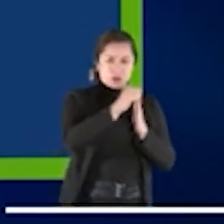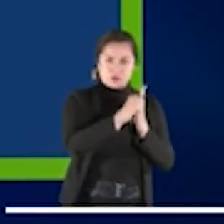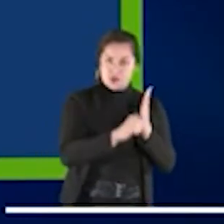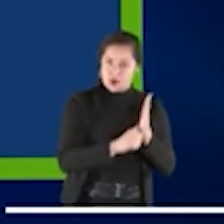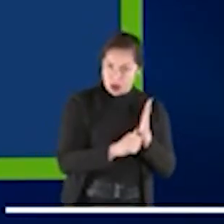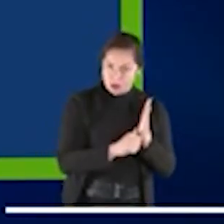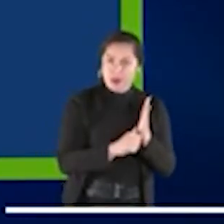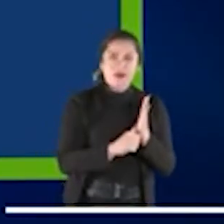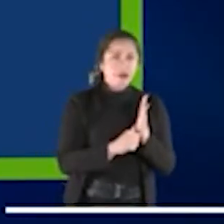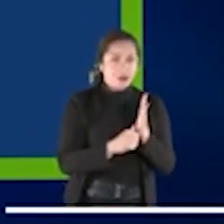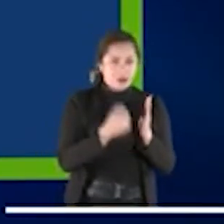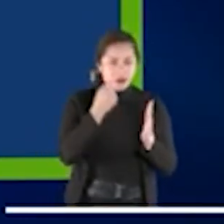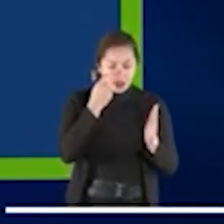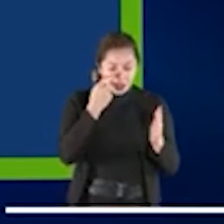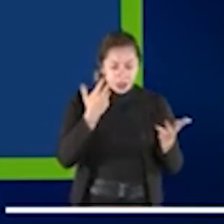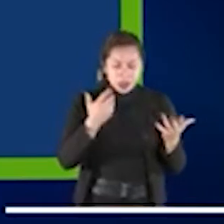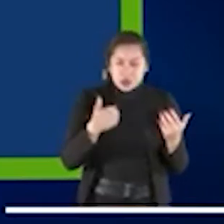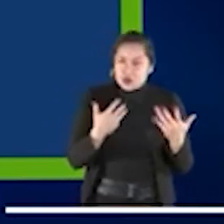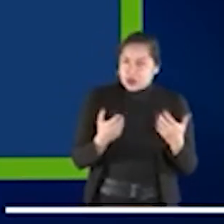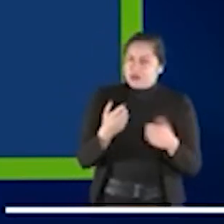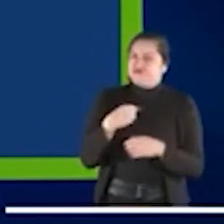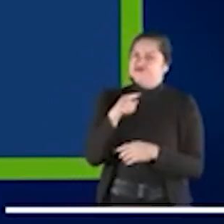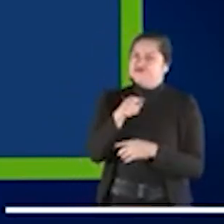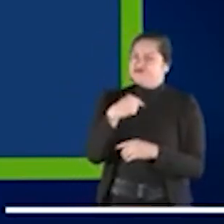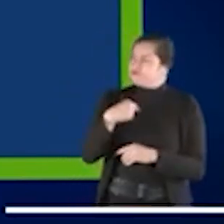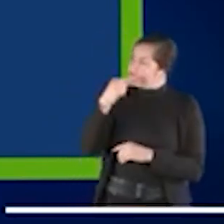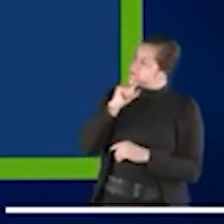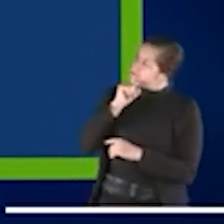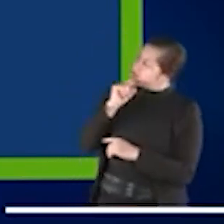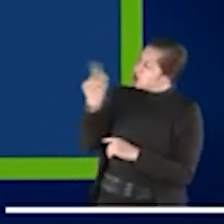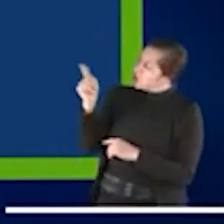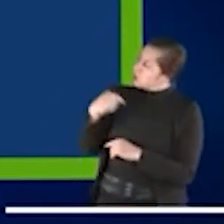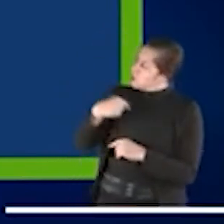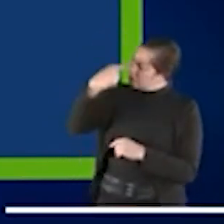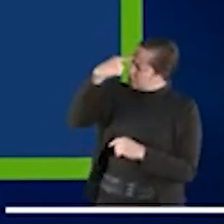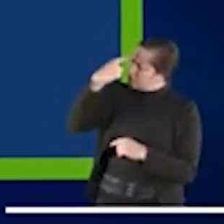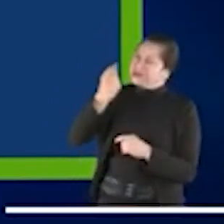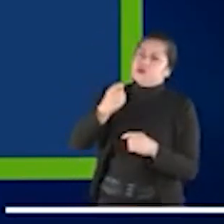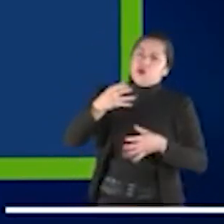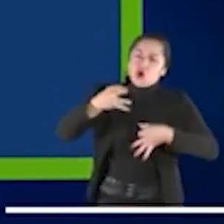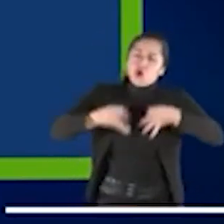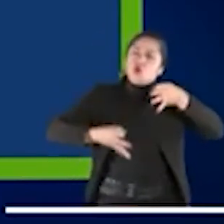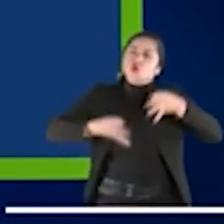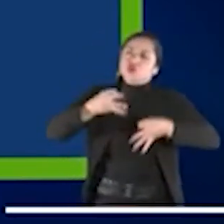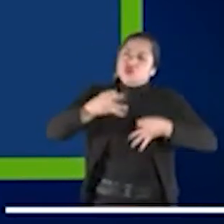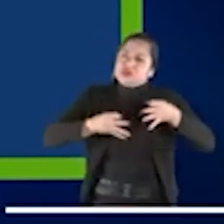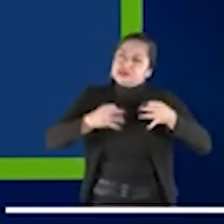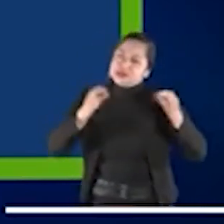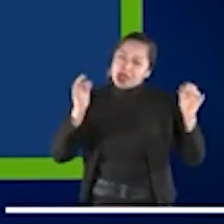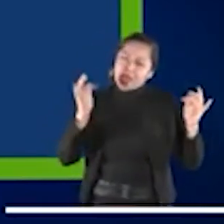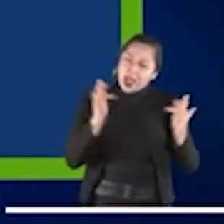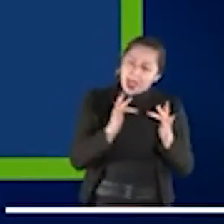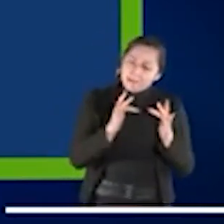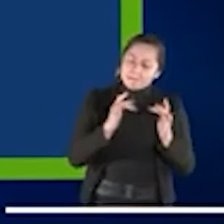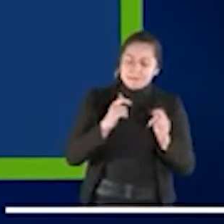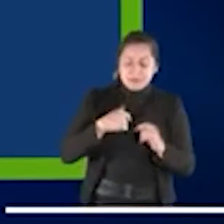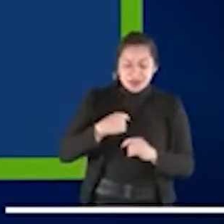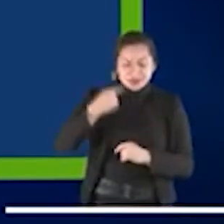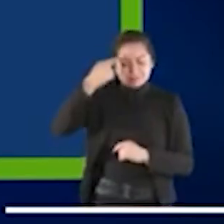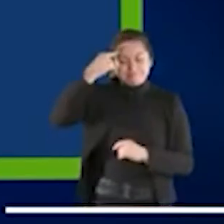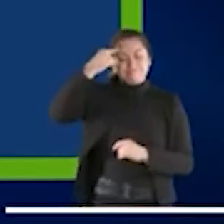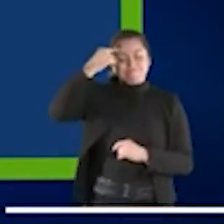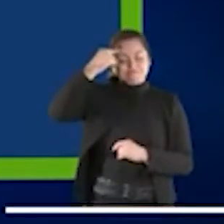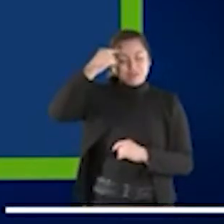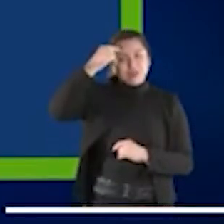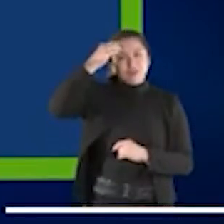cómo ves esta idea de que la justicia resortativa es una filosofía que se aplica al